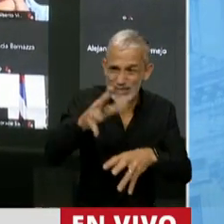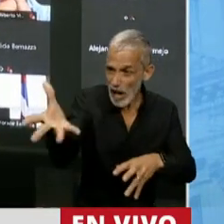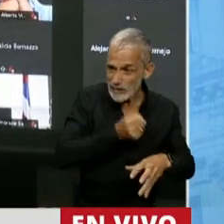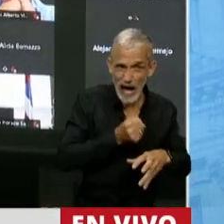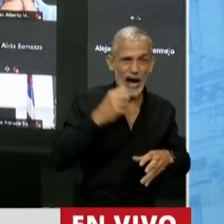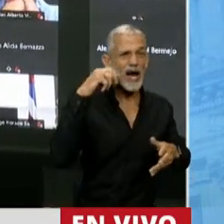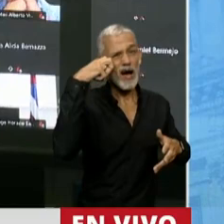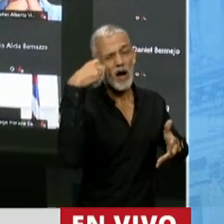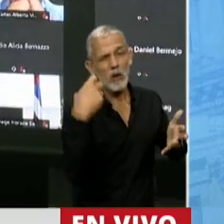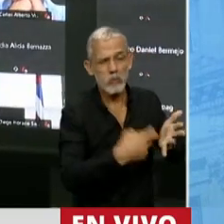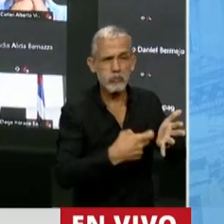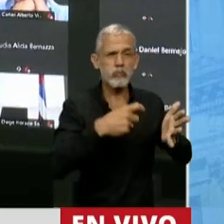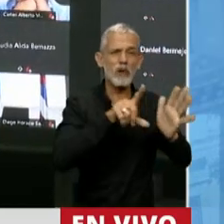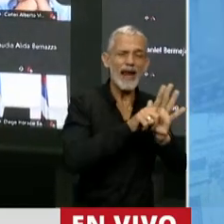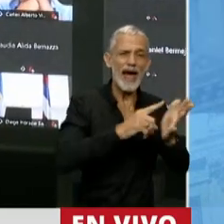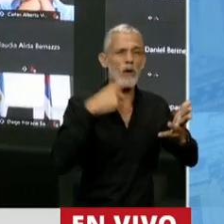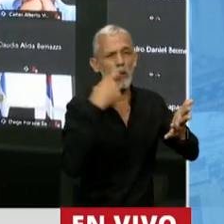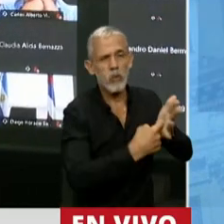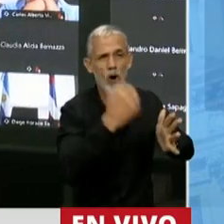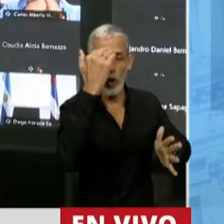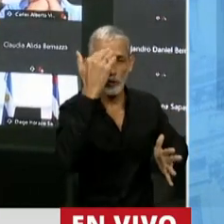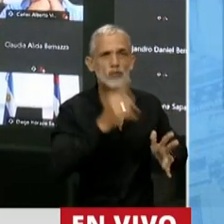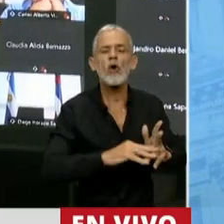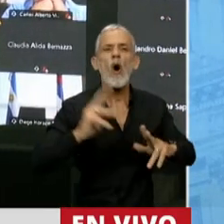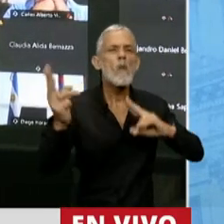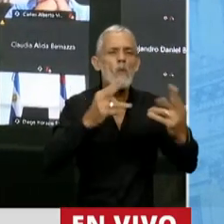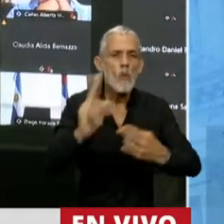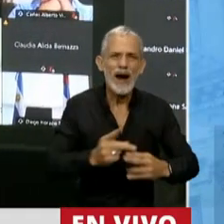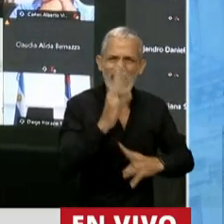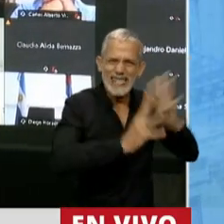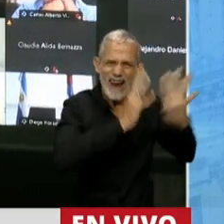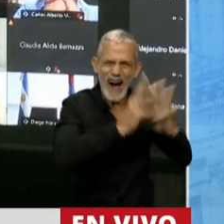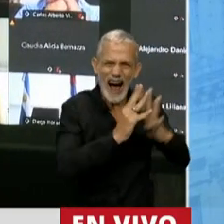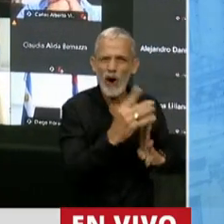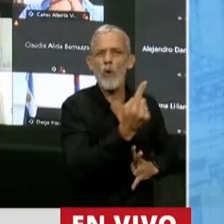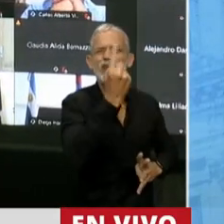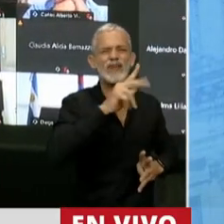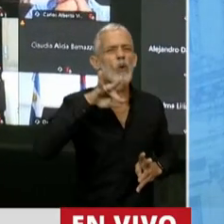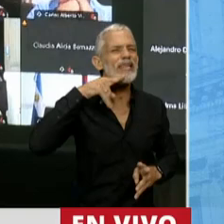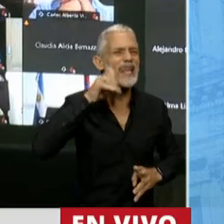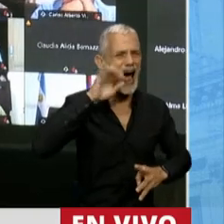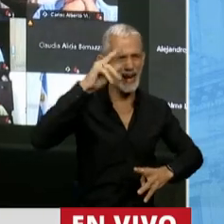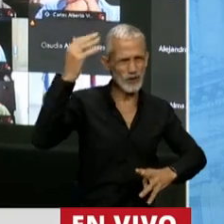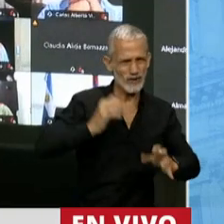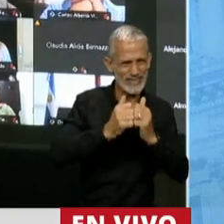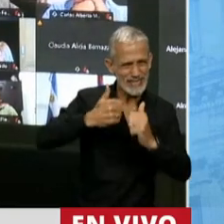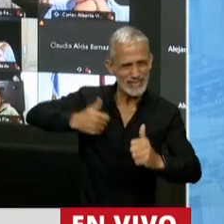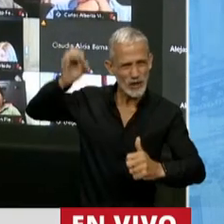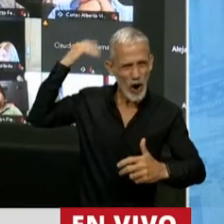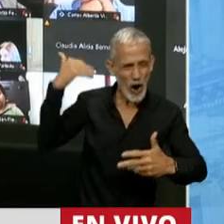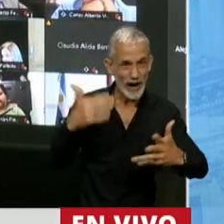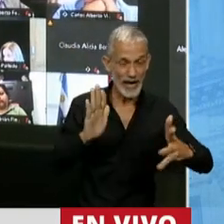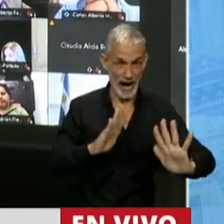constitución es un acto unitario. Mueran los salvajes unitarios. Les gustaba mucho esta, muchachos, acuérdense. No vaya a ser